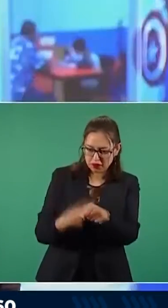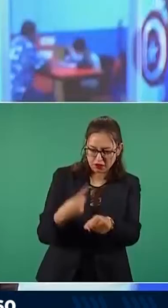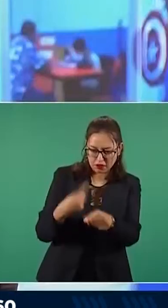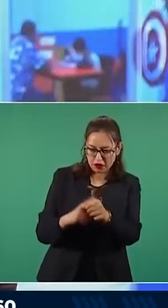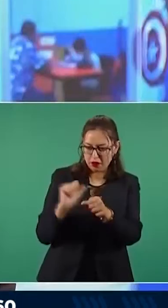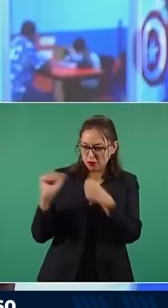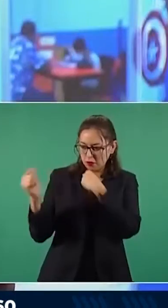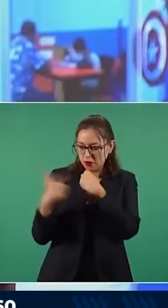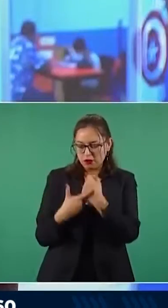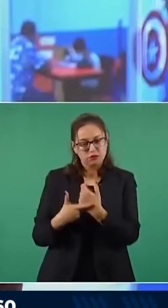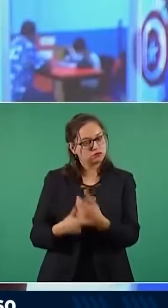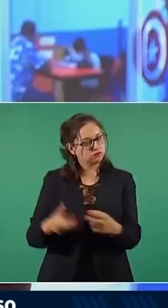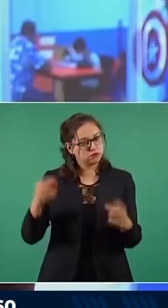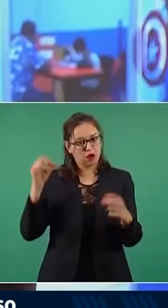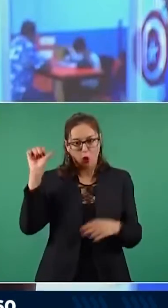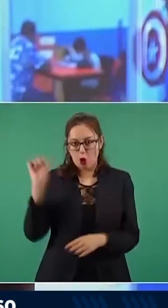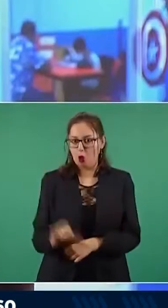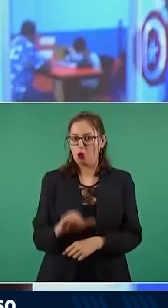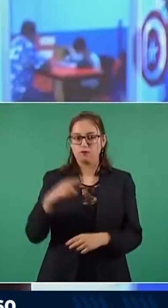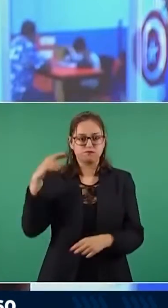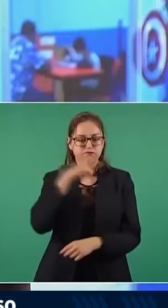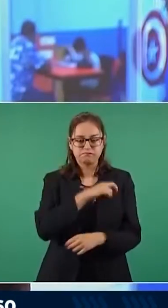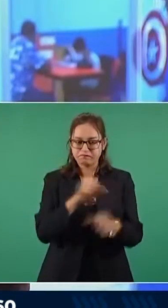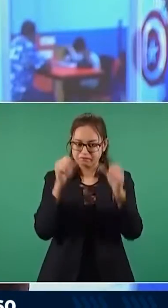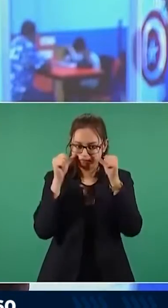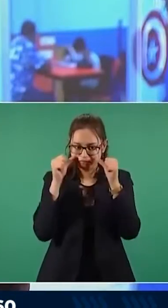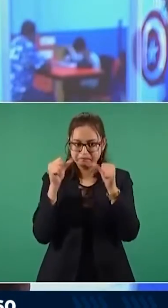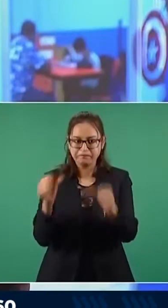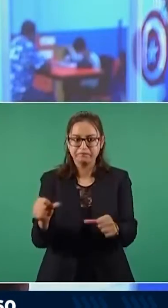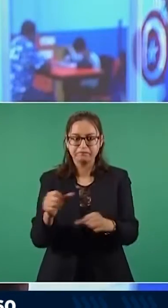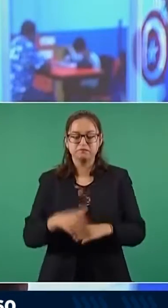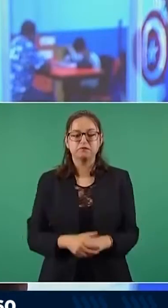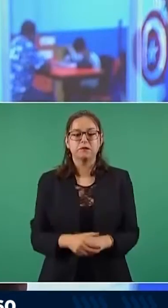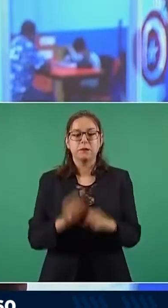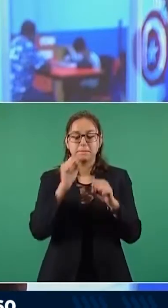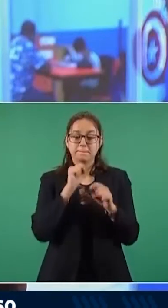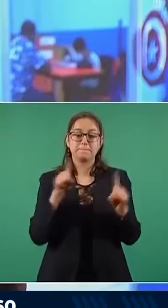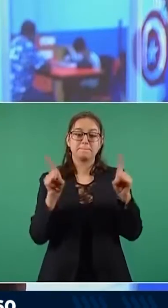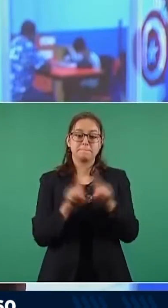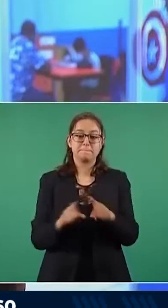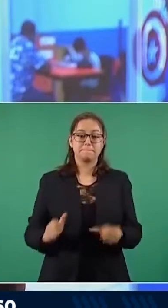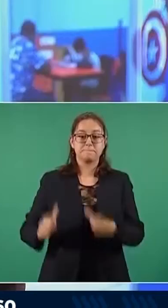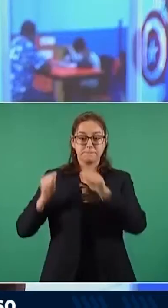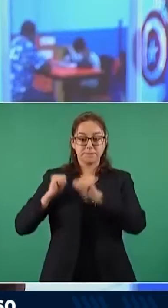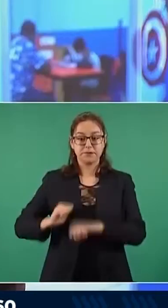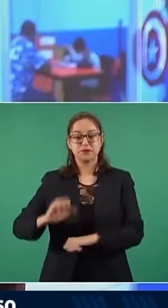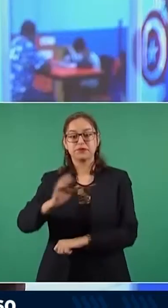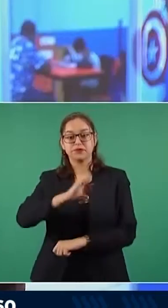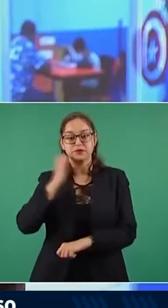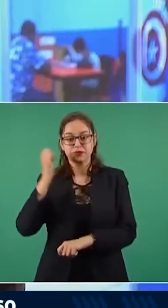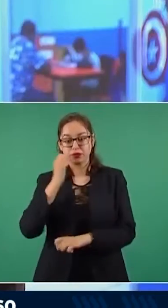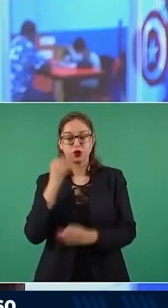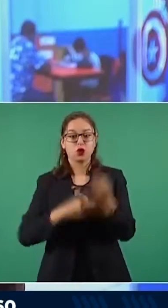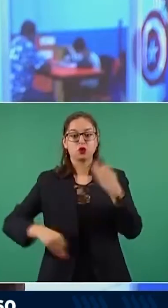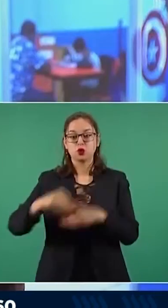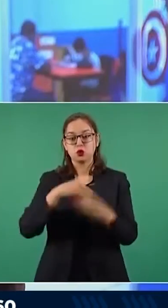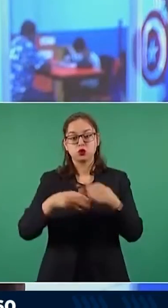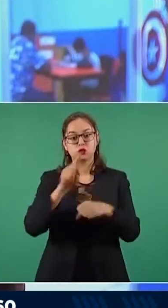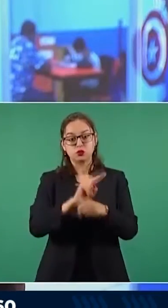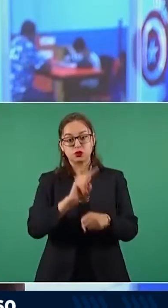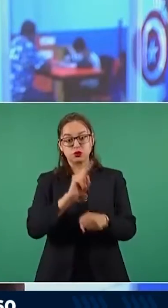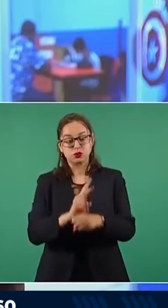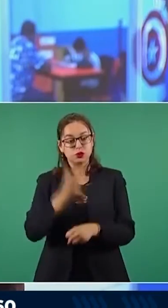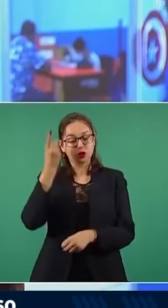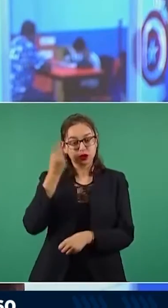y que se ha dado precisamente ese seguimiento a nuestras autoridades escolares, a nuestros supervisores, a nuestros directores, a